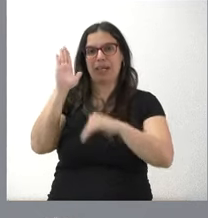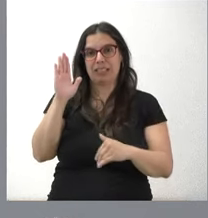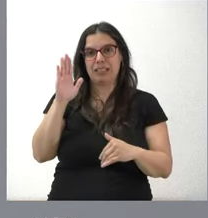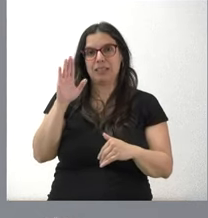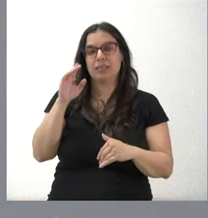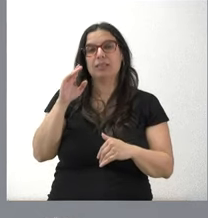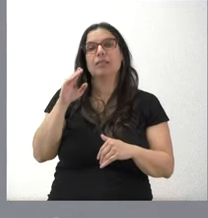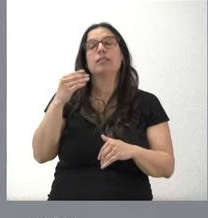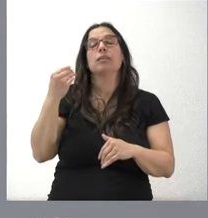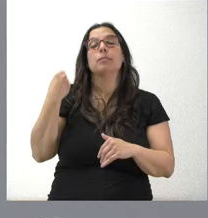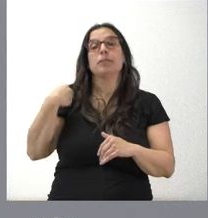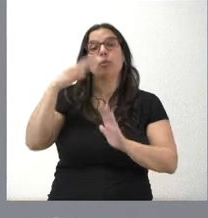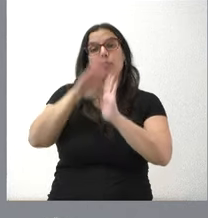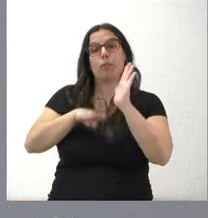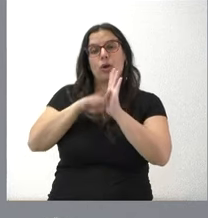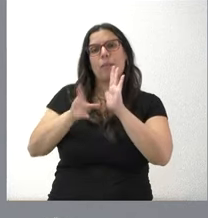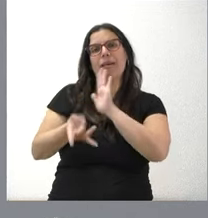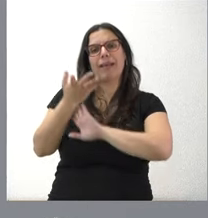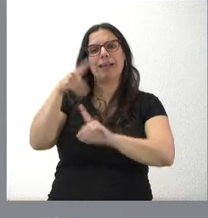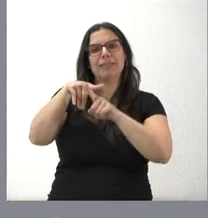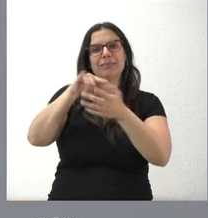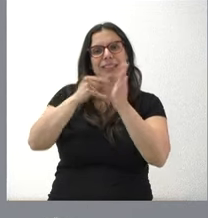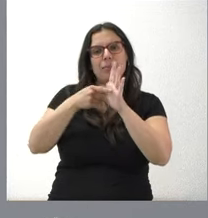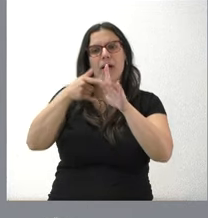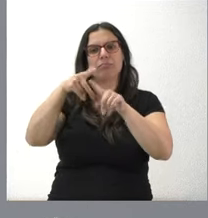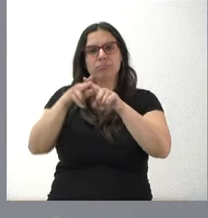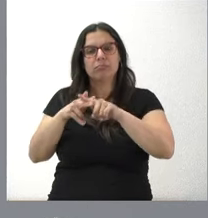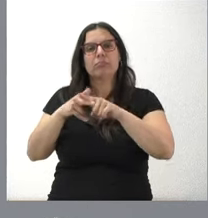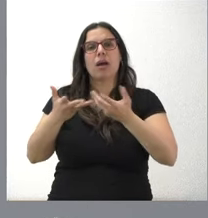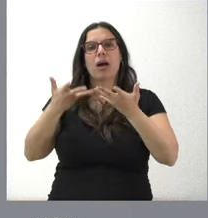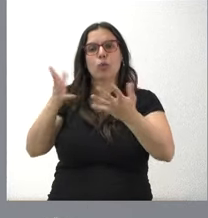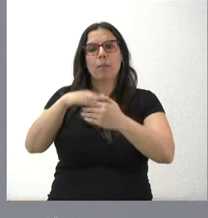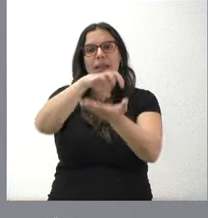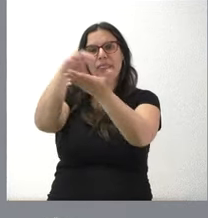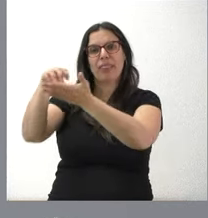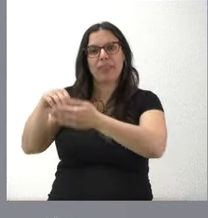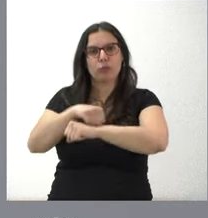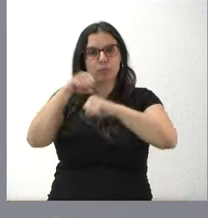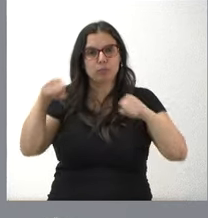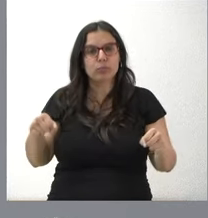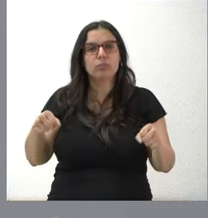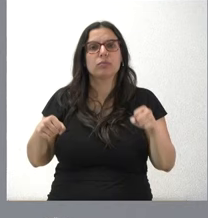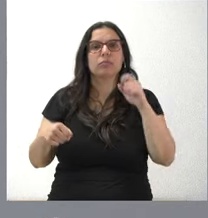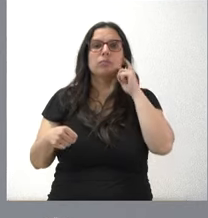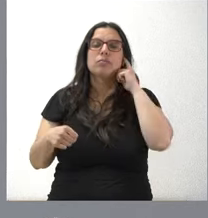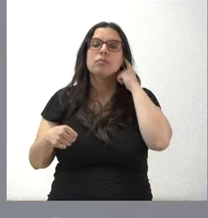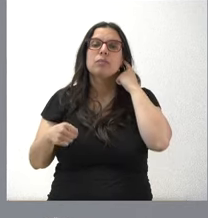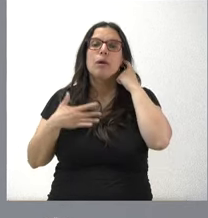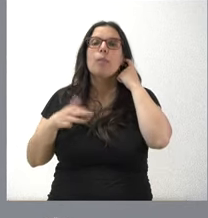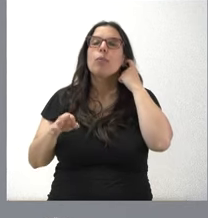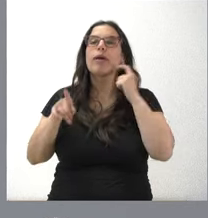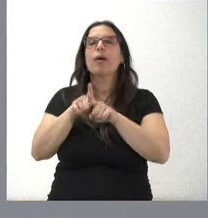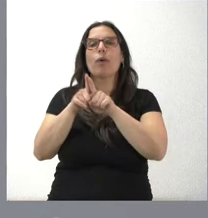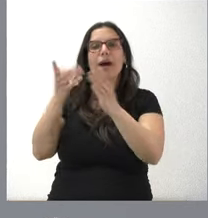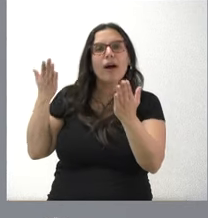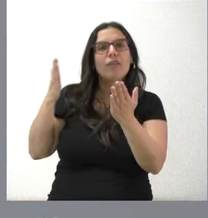ProaPlus y pone en marcha mecanismos de ayuda para el fortalecimiento de los centros para poder afrontar de esta